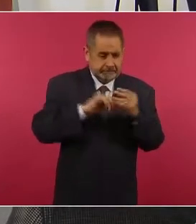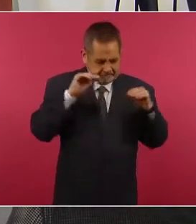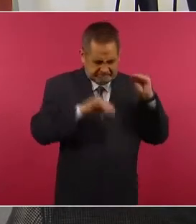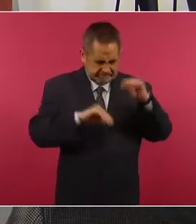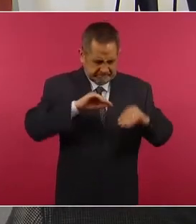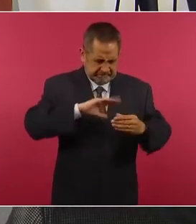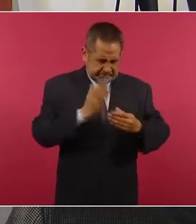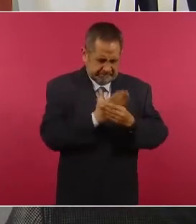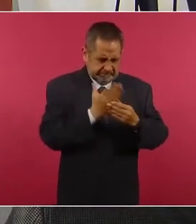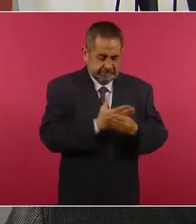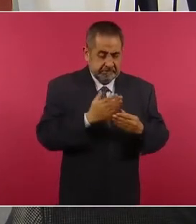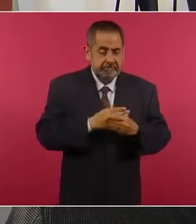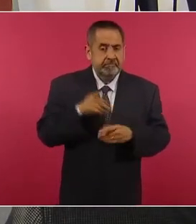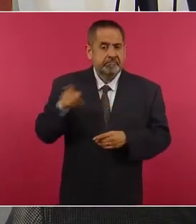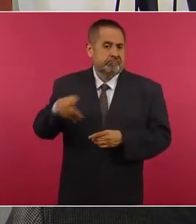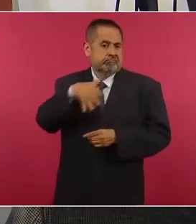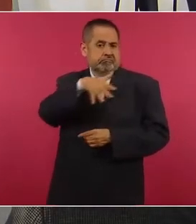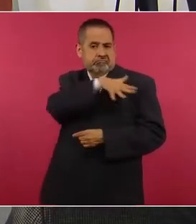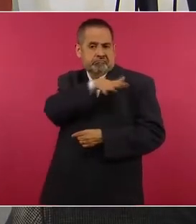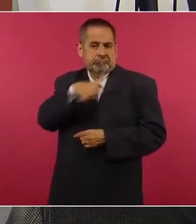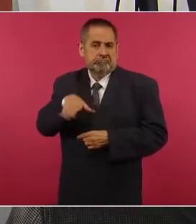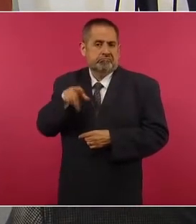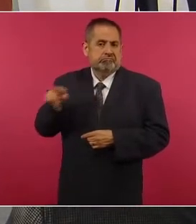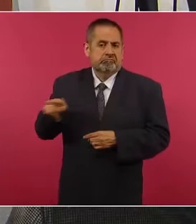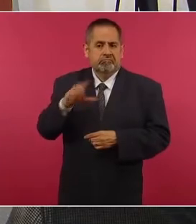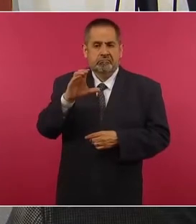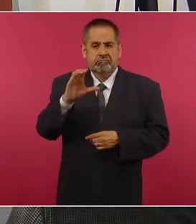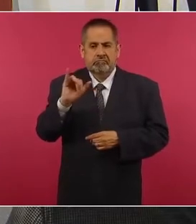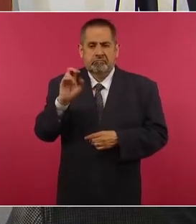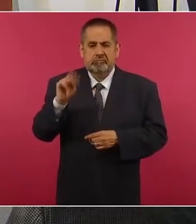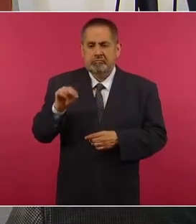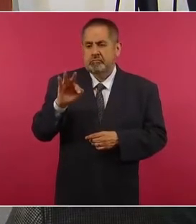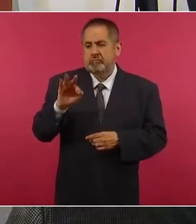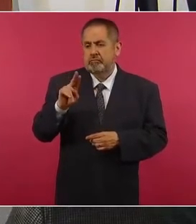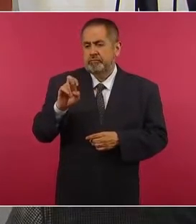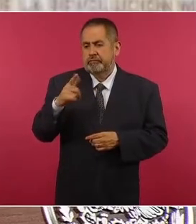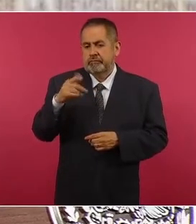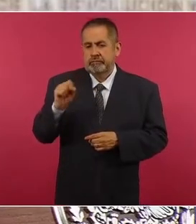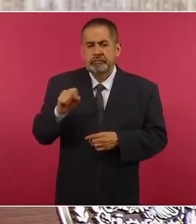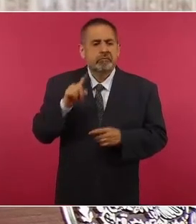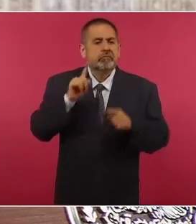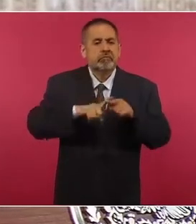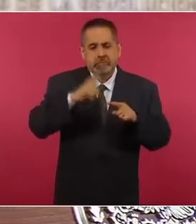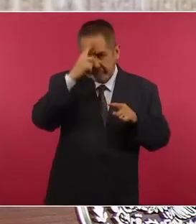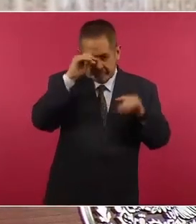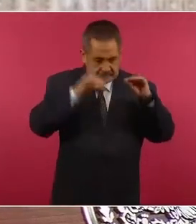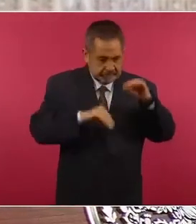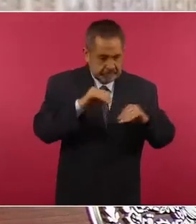Cienfuegos, fue la DEA.